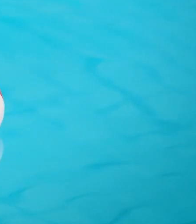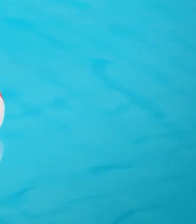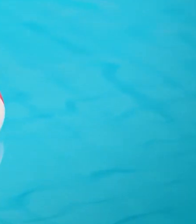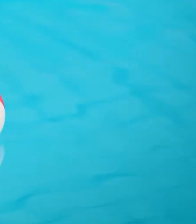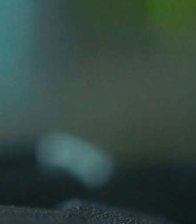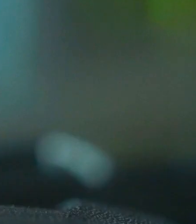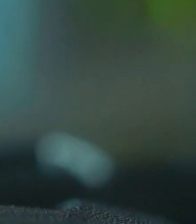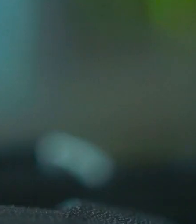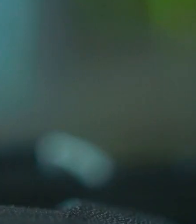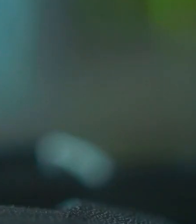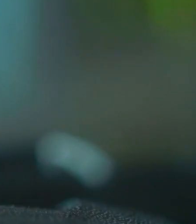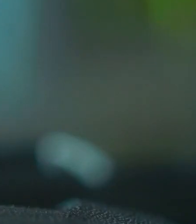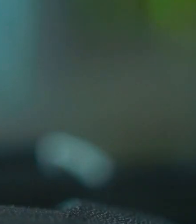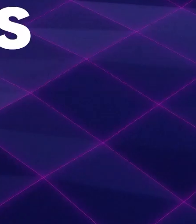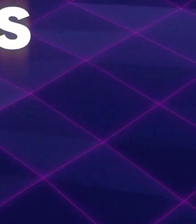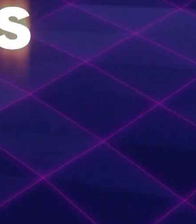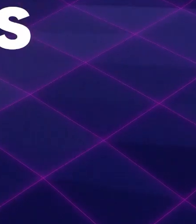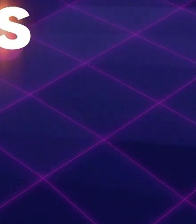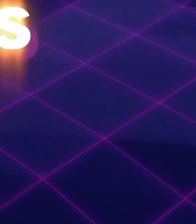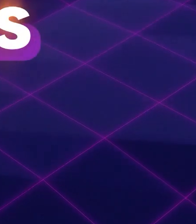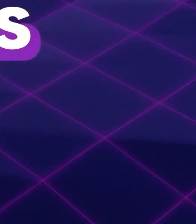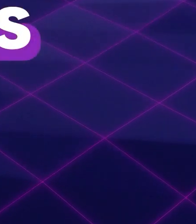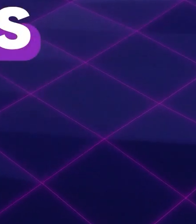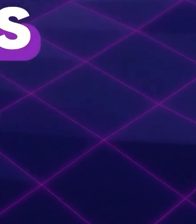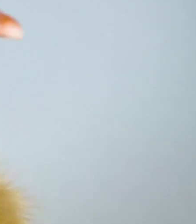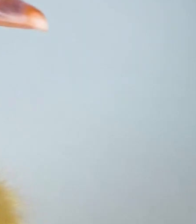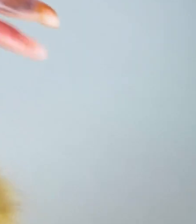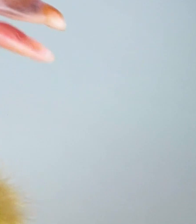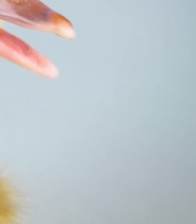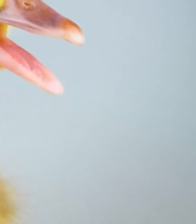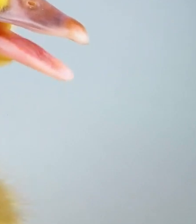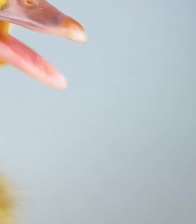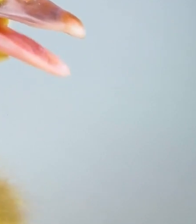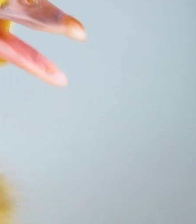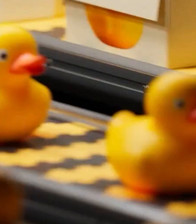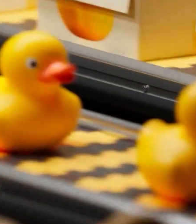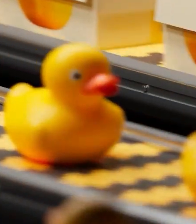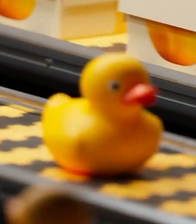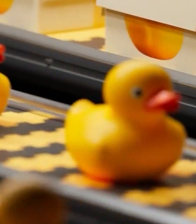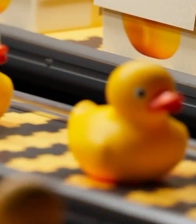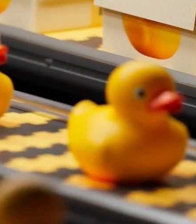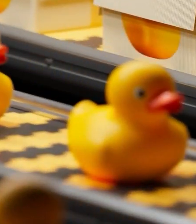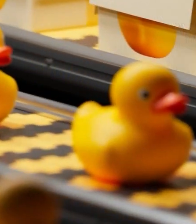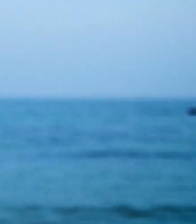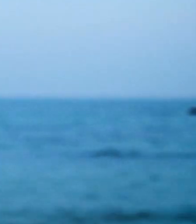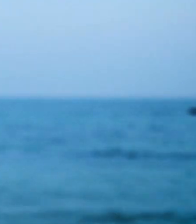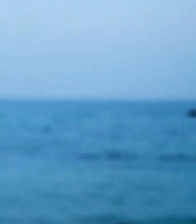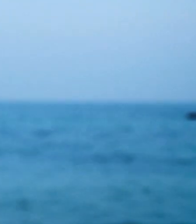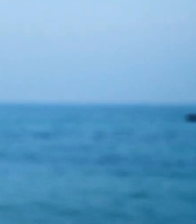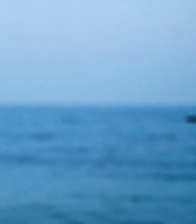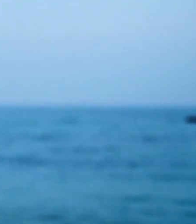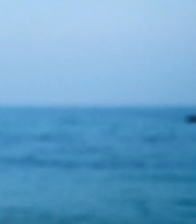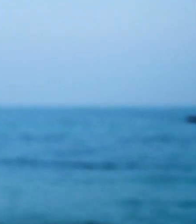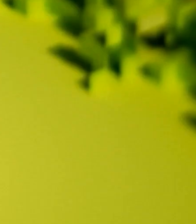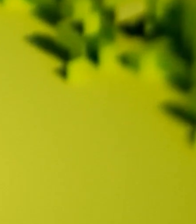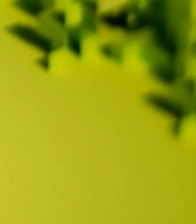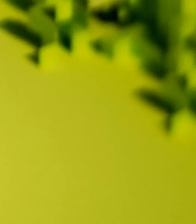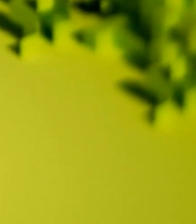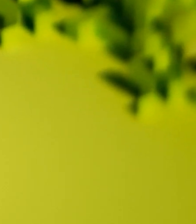Viajeros, bailarines, tecnológicos, clásicos, movidos, colados,